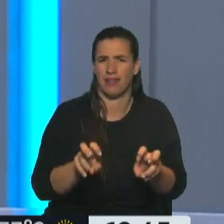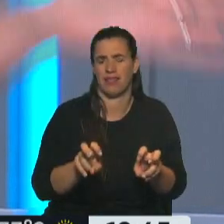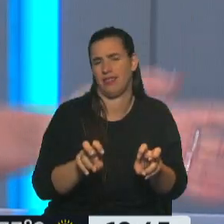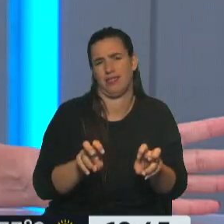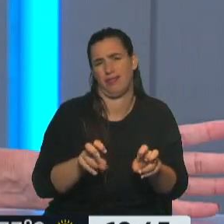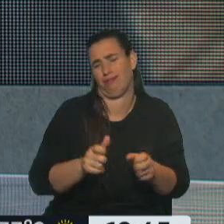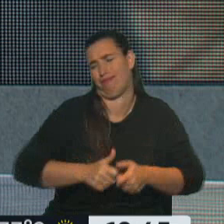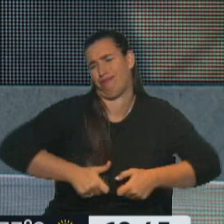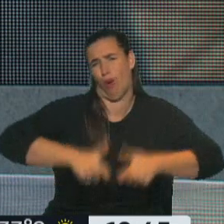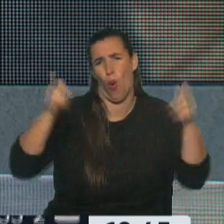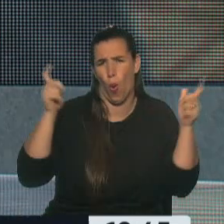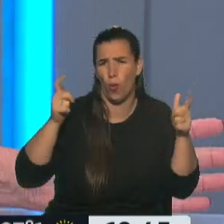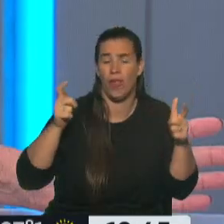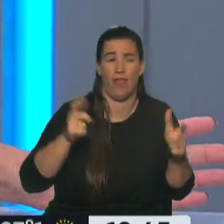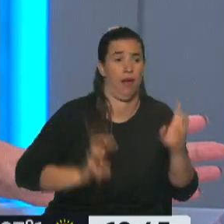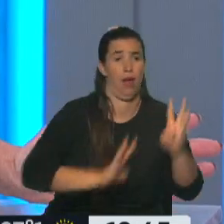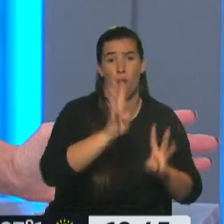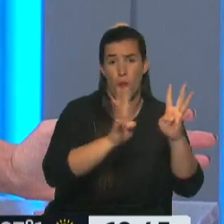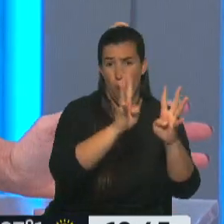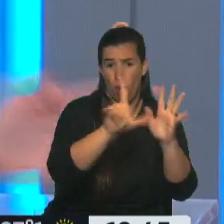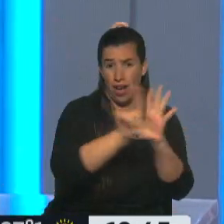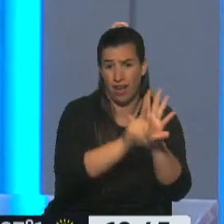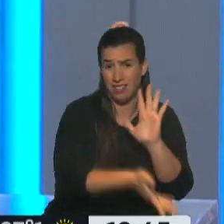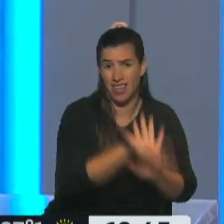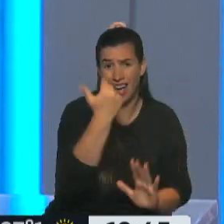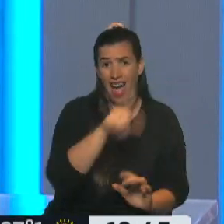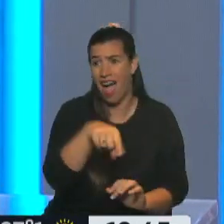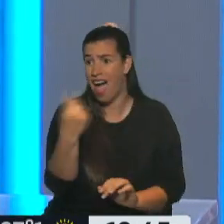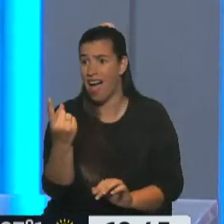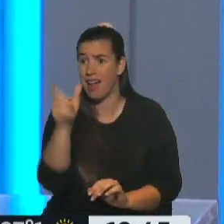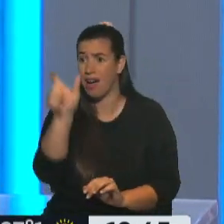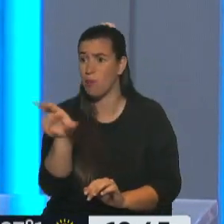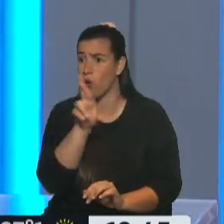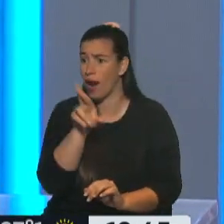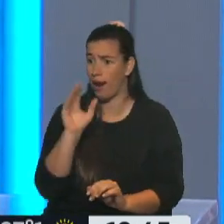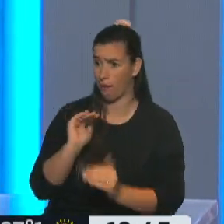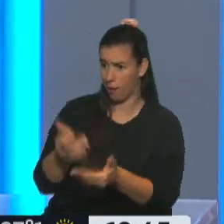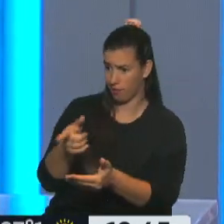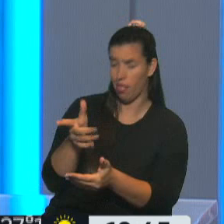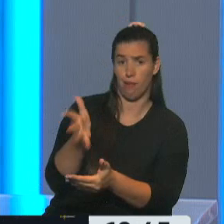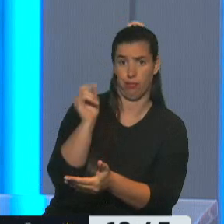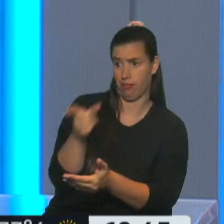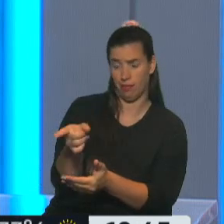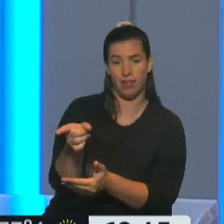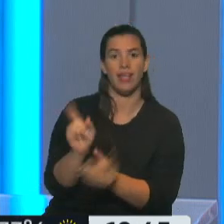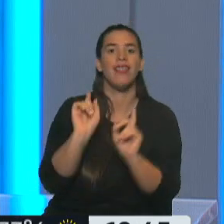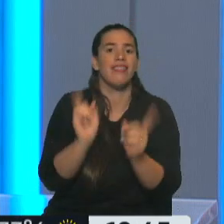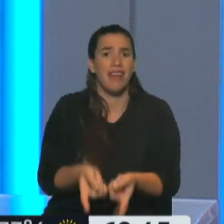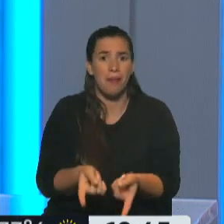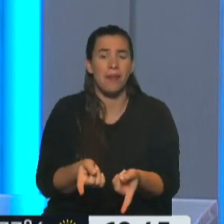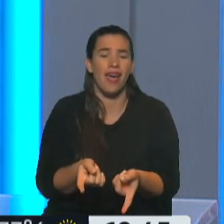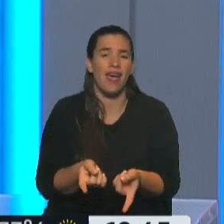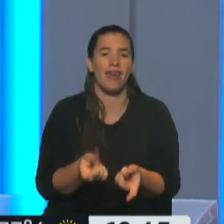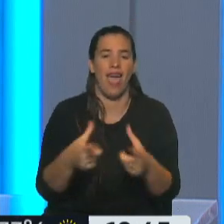eliminar la ley de bosques a la detección de embarazadas. Después también permite la reventa de entradas, está habilitada, ya no es más un